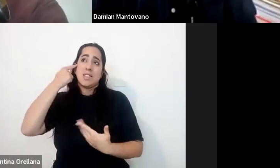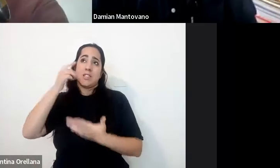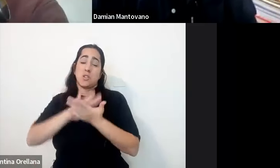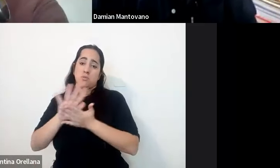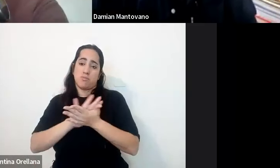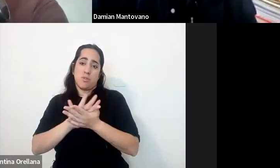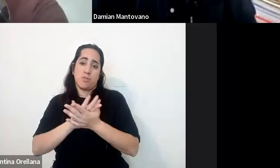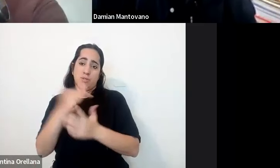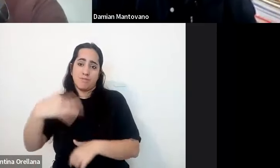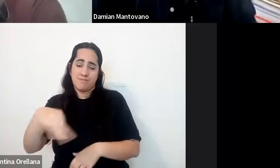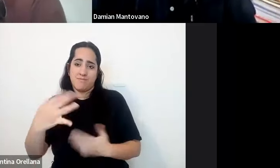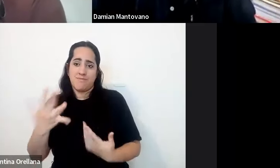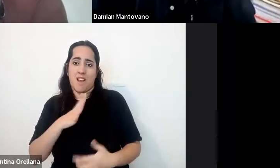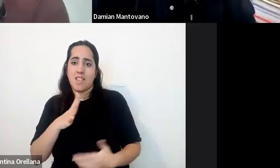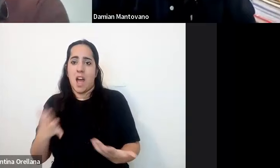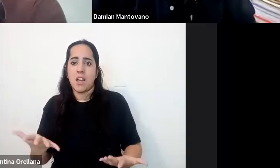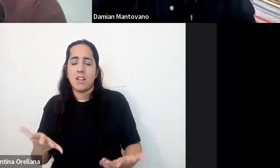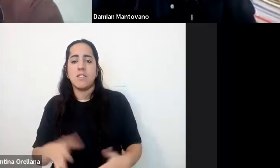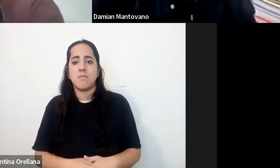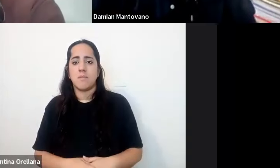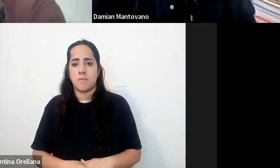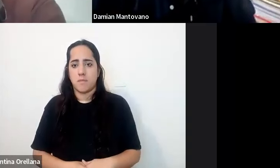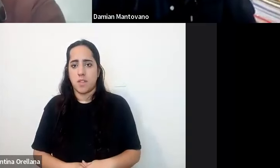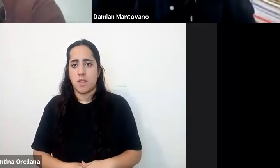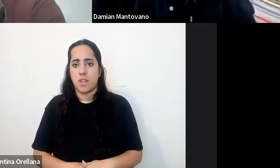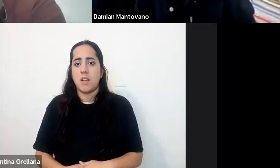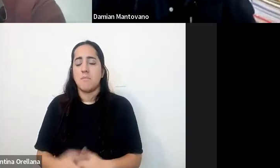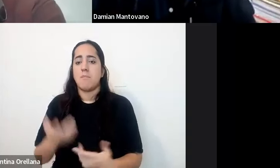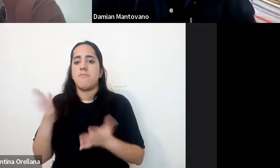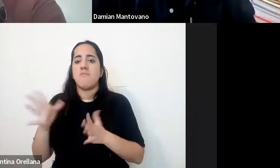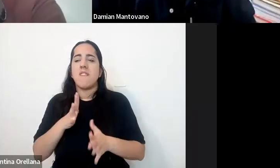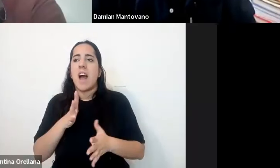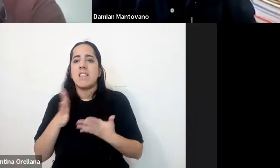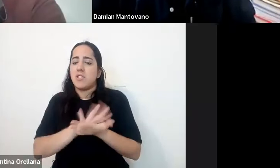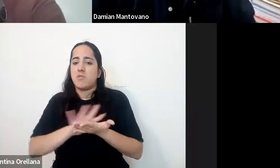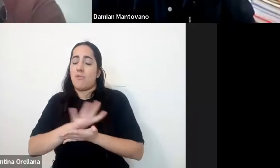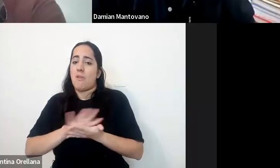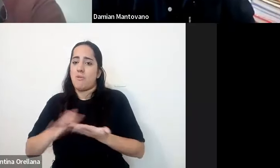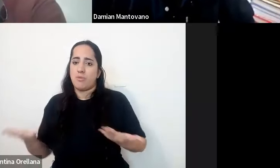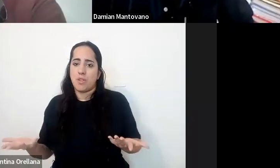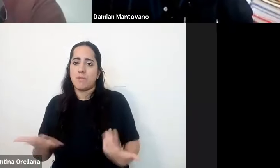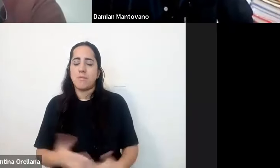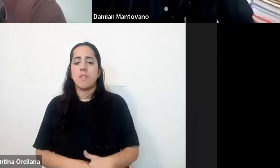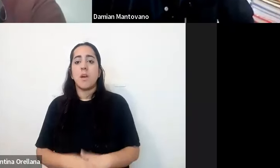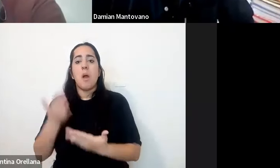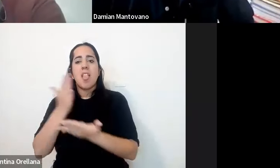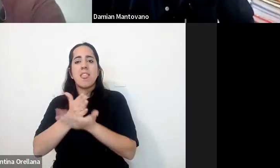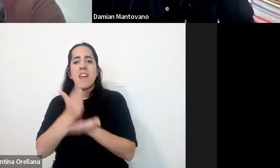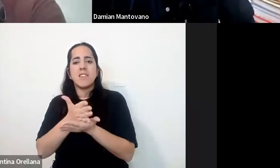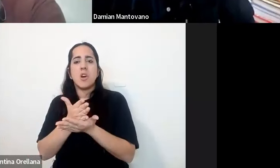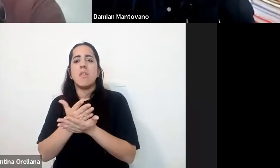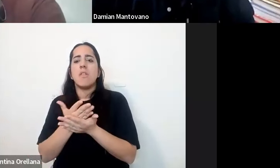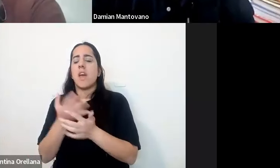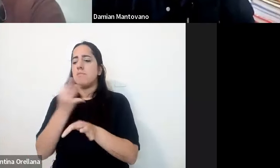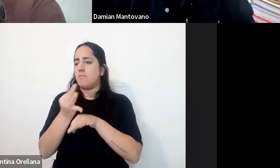que no no sabemos para dónde todavía hasta dónde es el derecho a formarse hasta dónde es el derecho a